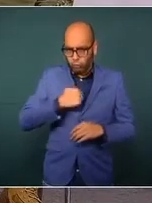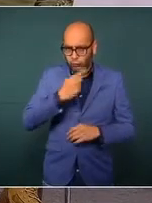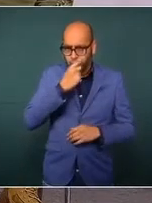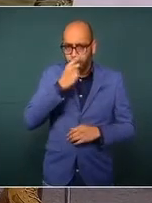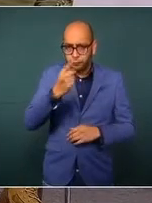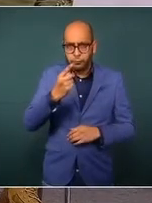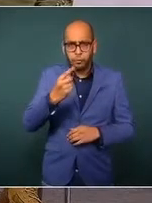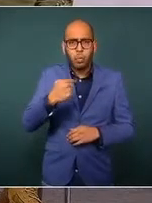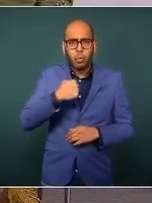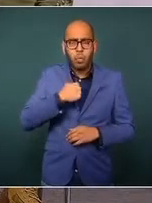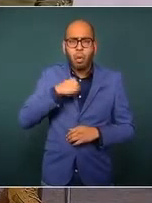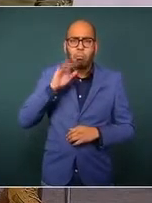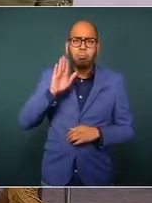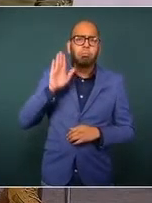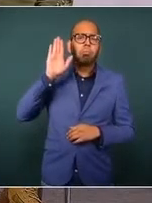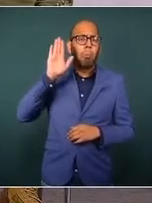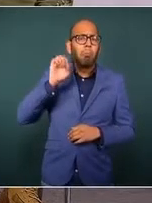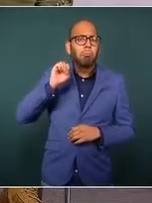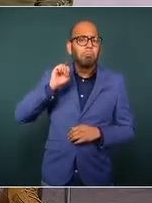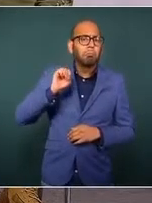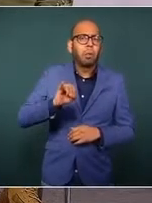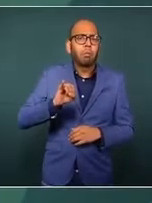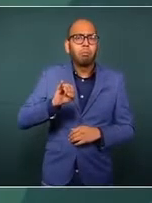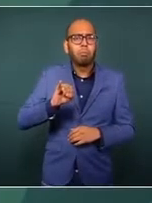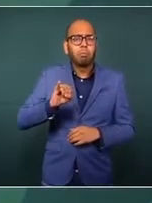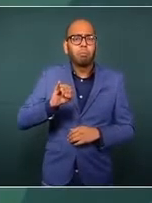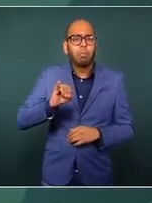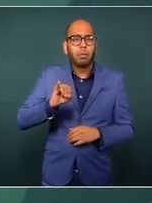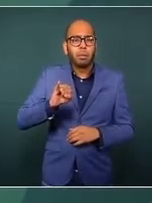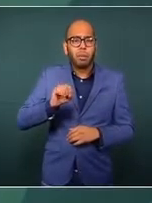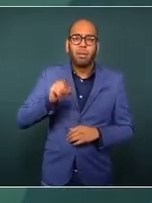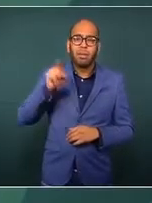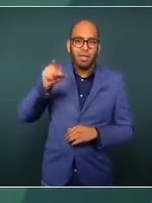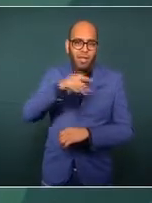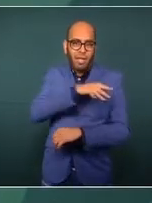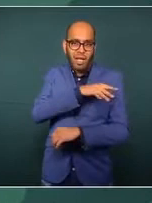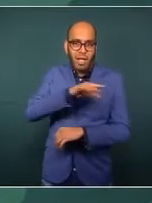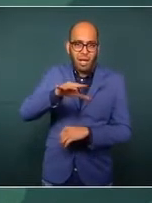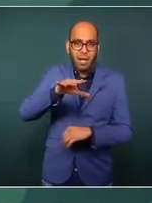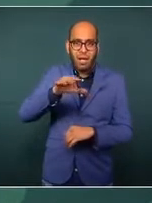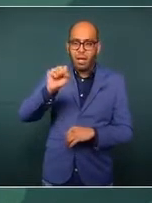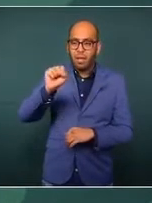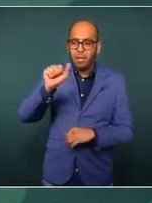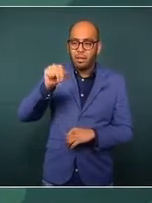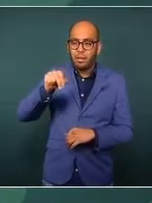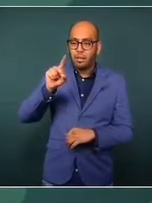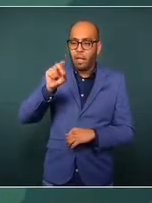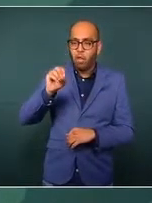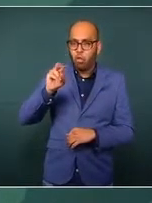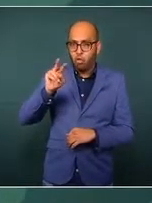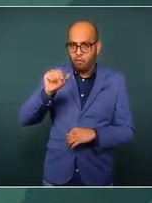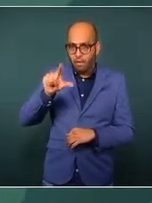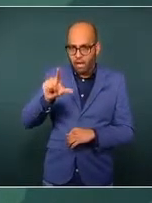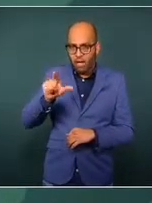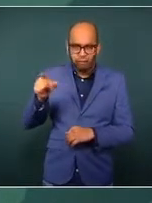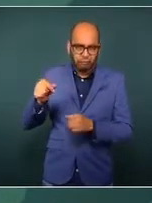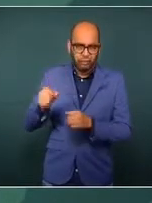a favor y seguramente mi general Sandoval realmente Ojeda lo saben